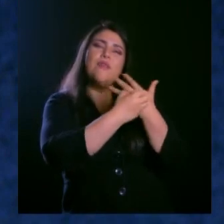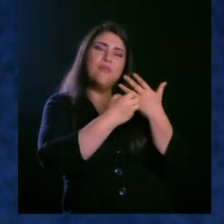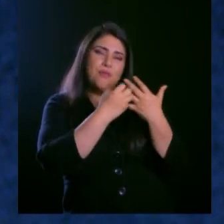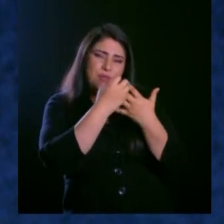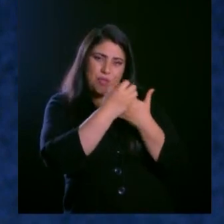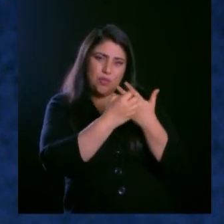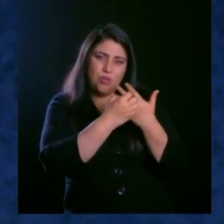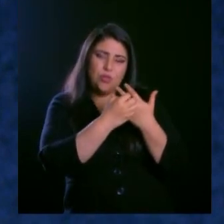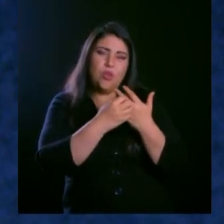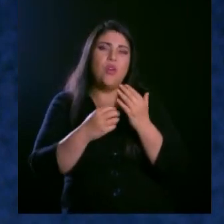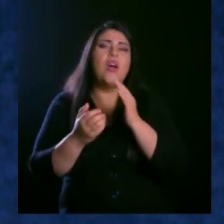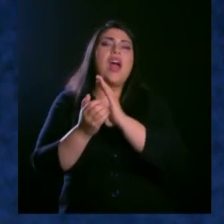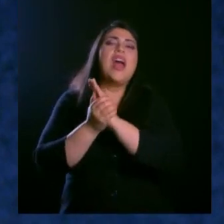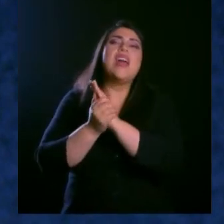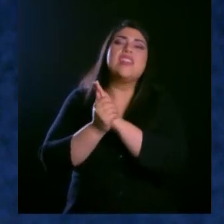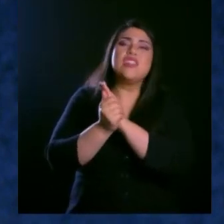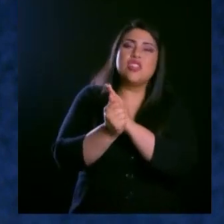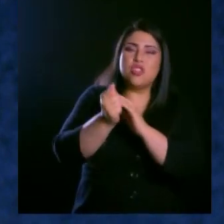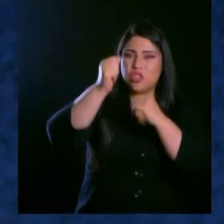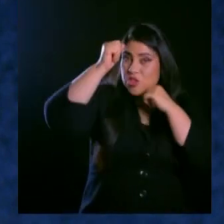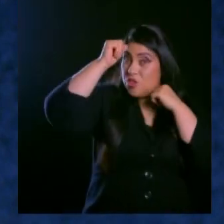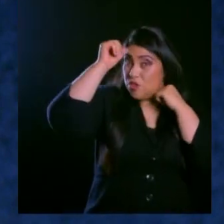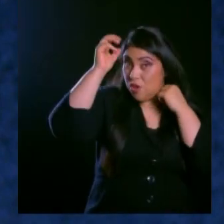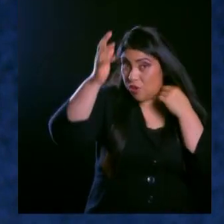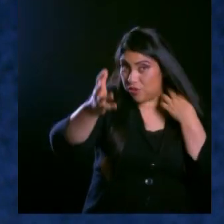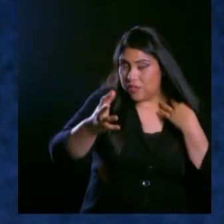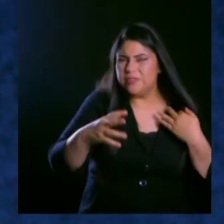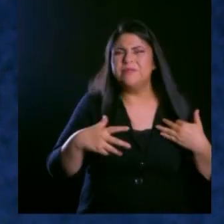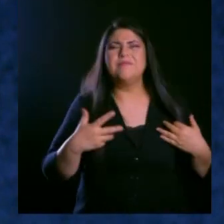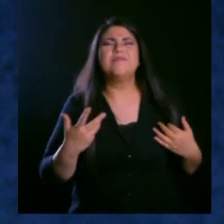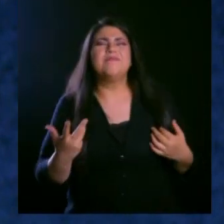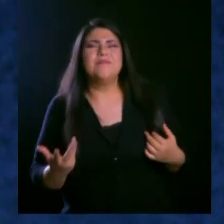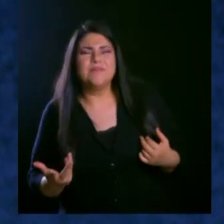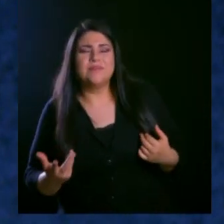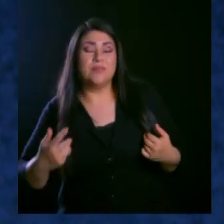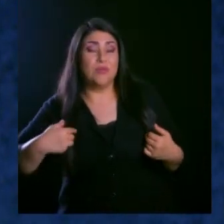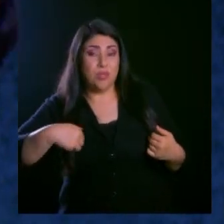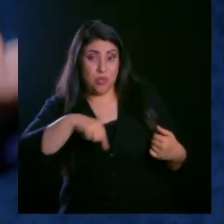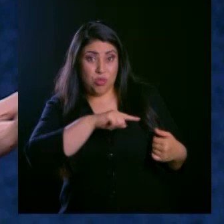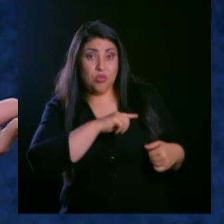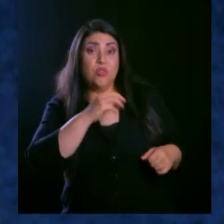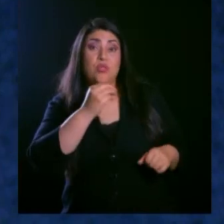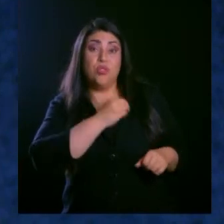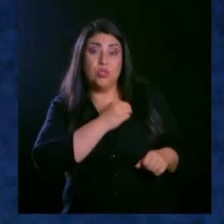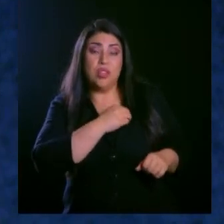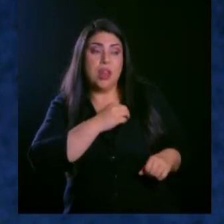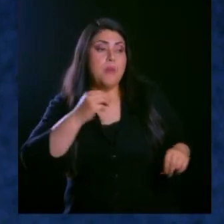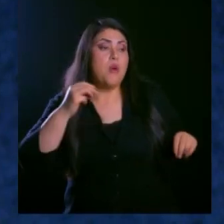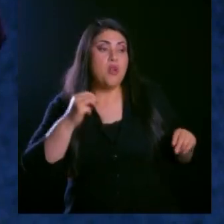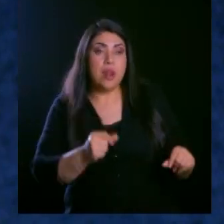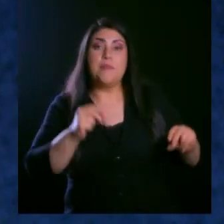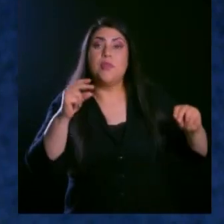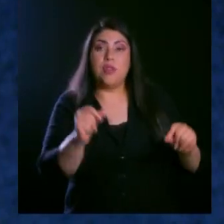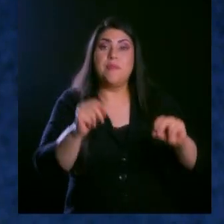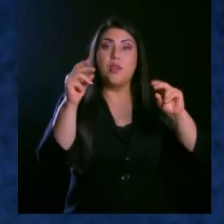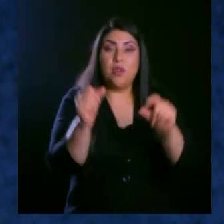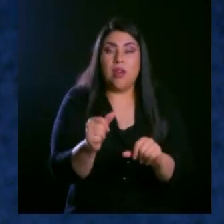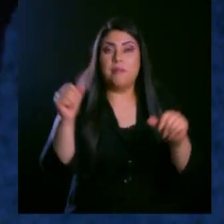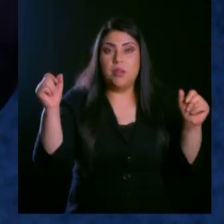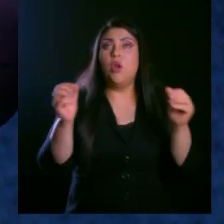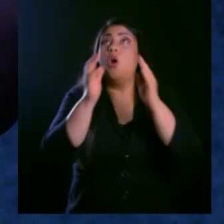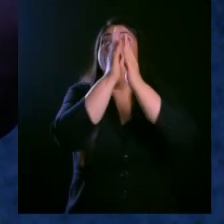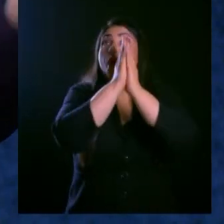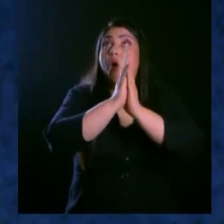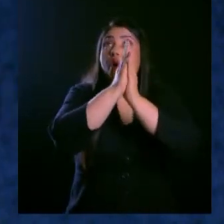del Espíritu, ¿verdad? Entonces, lo que queremos nosotros es que sea todo automático, que una vez oremos y